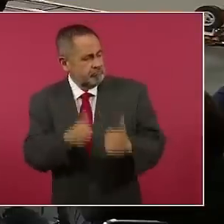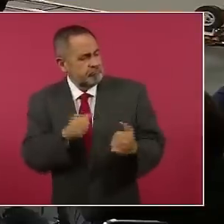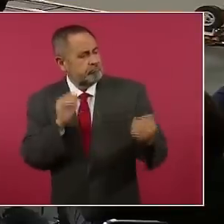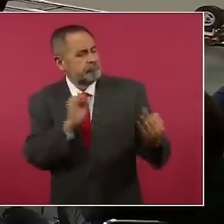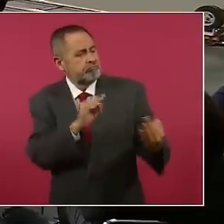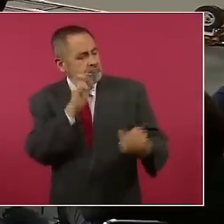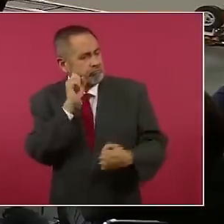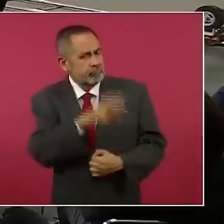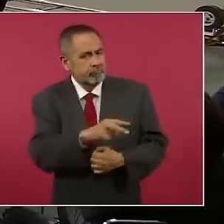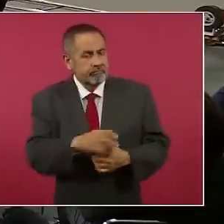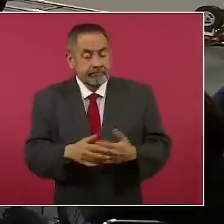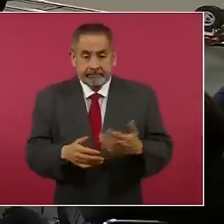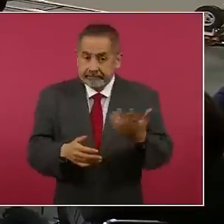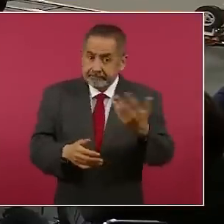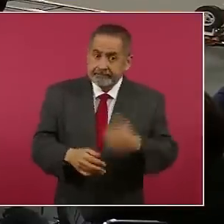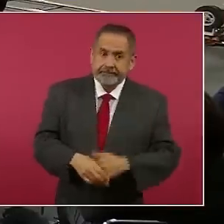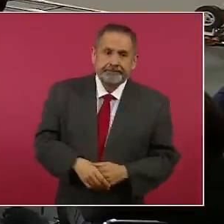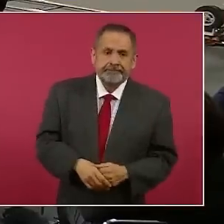¡Ay, nanita!